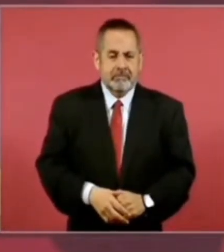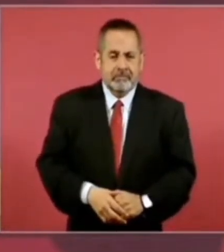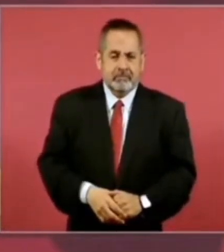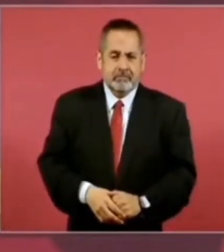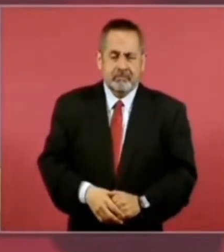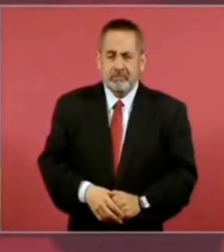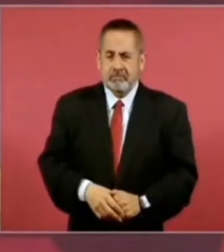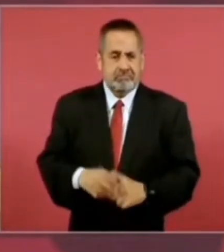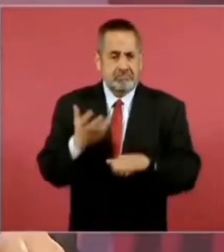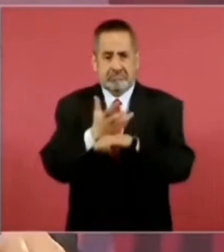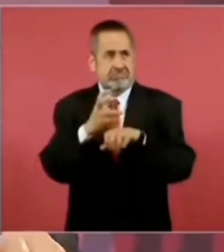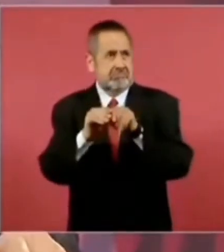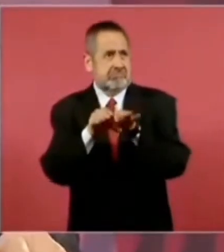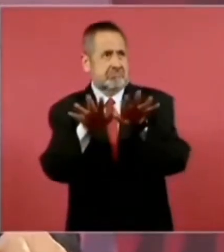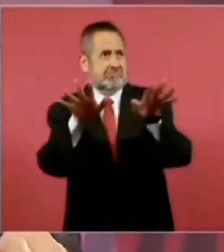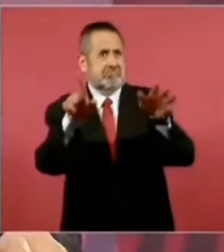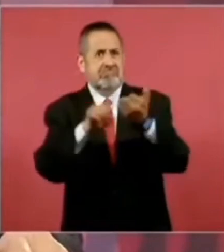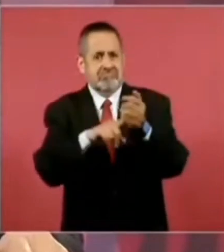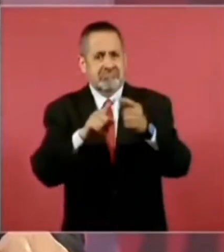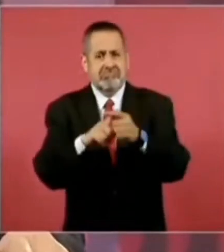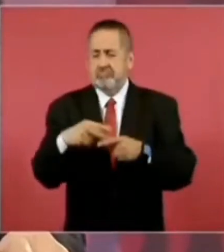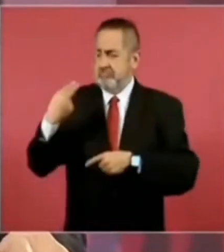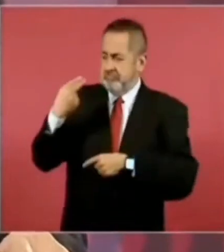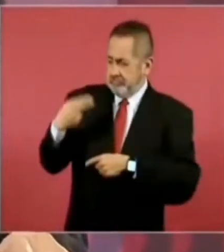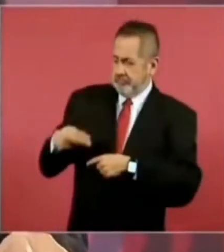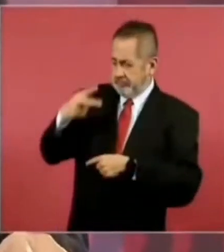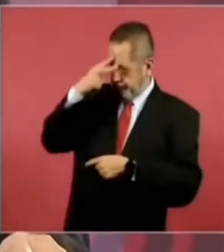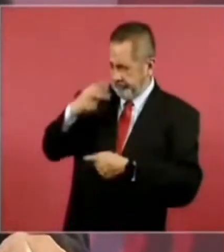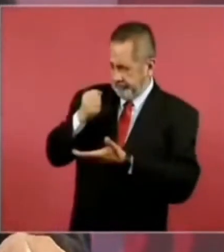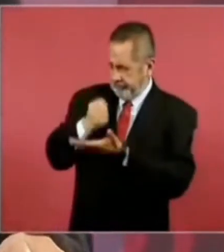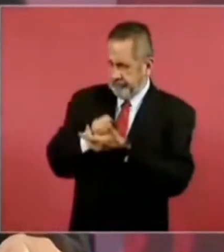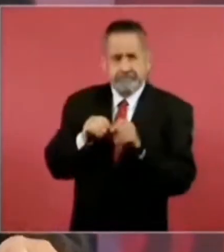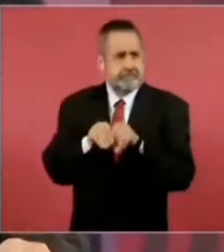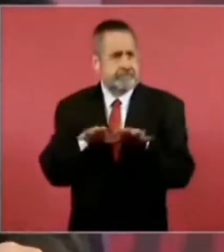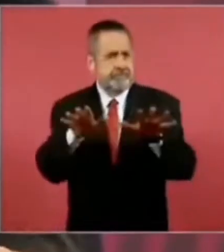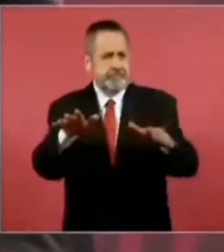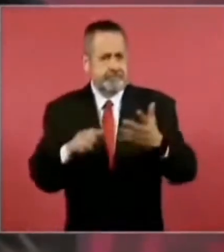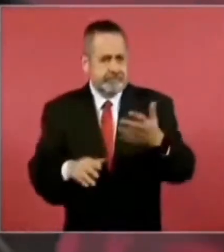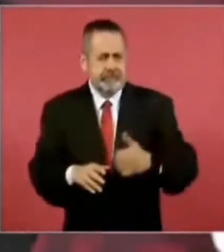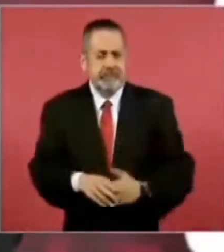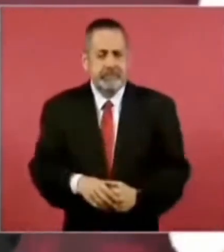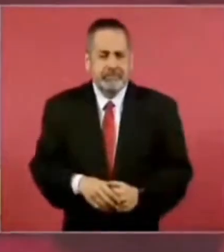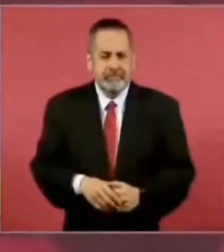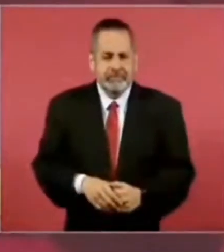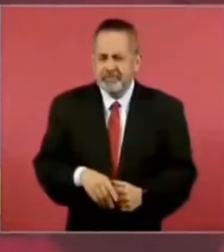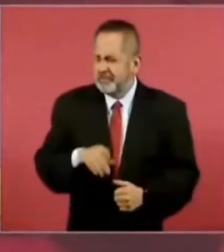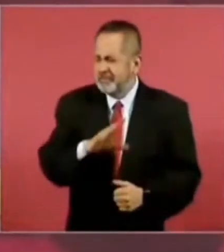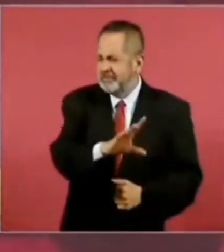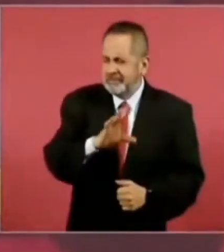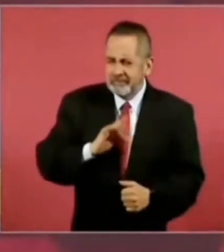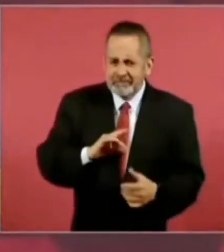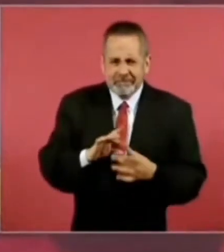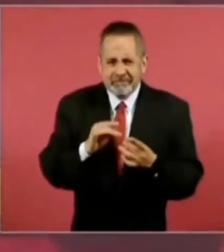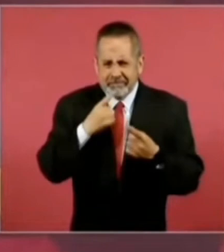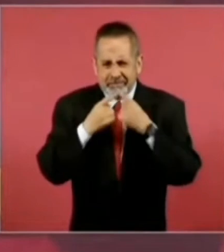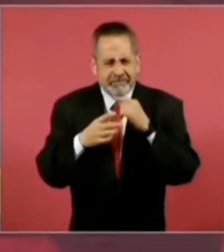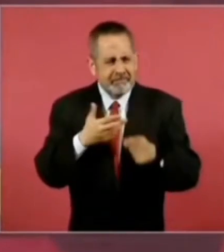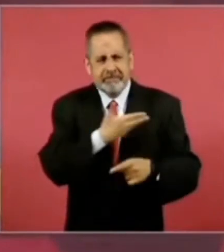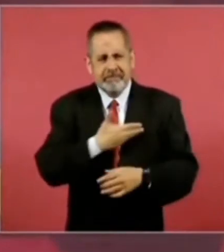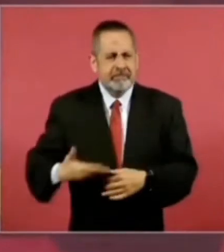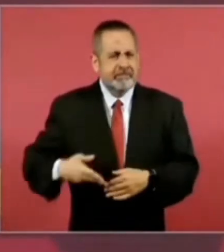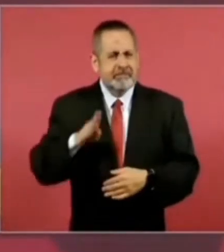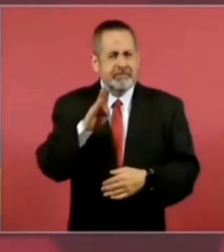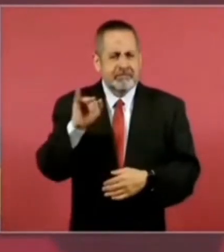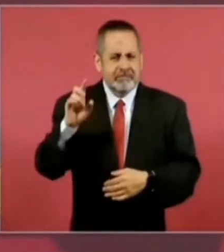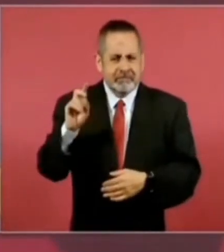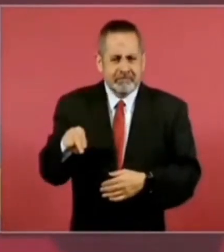todos Estados Unidos, de cada… eso me lo planteó el presidente Biden,